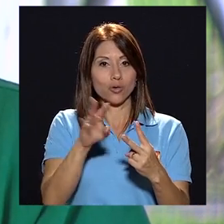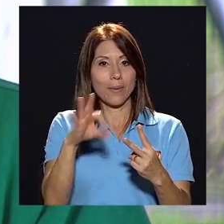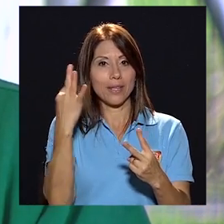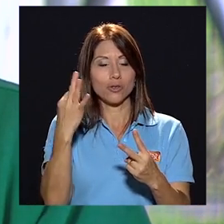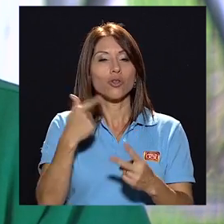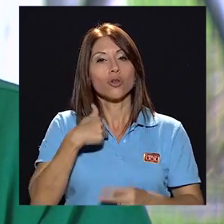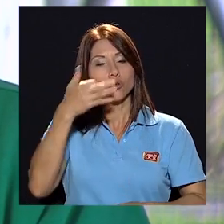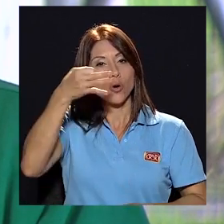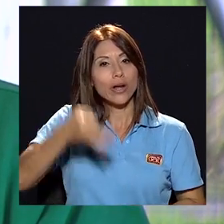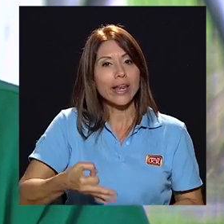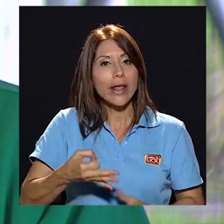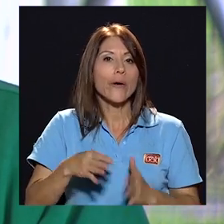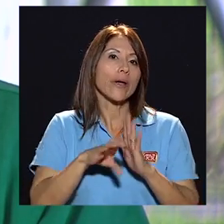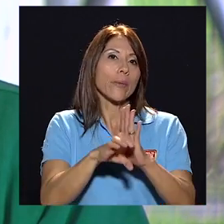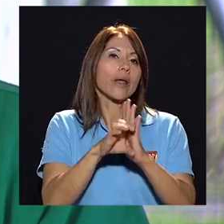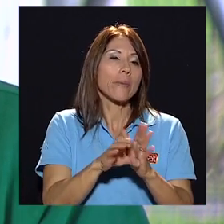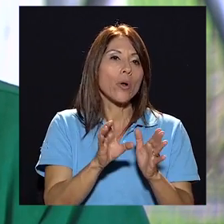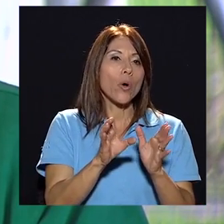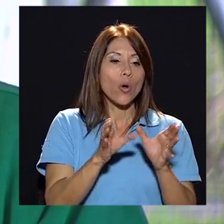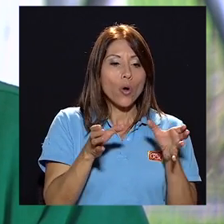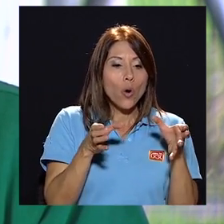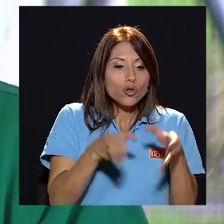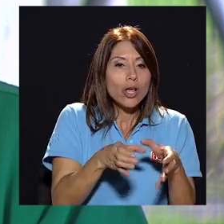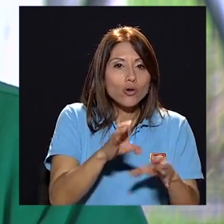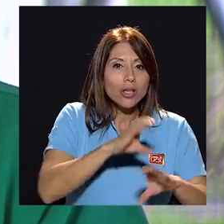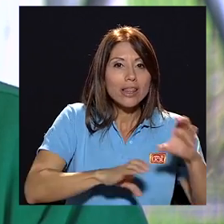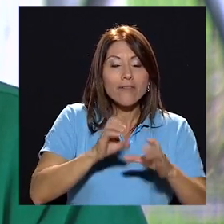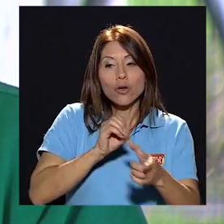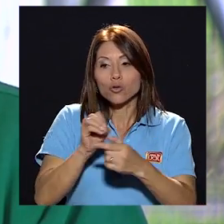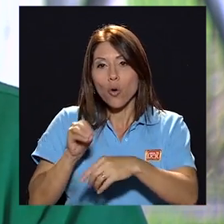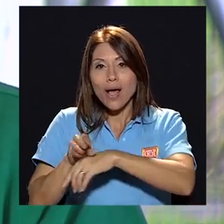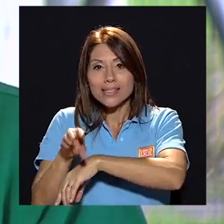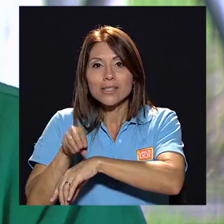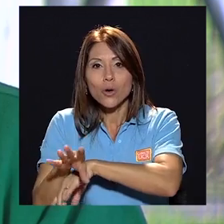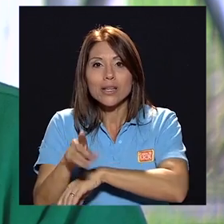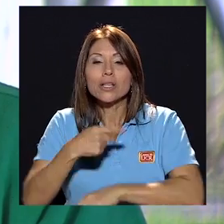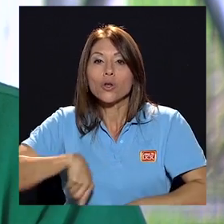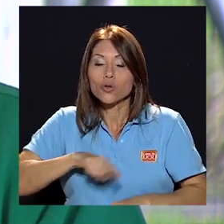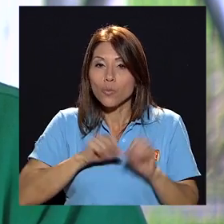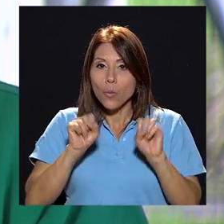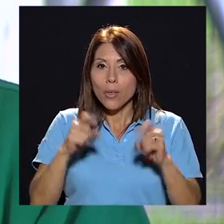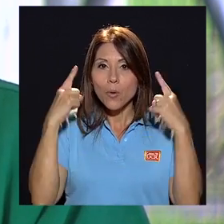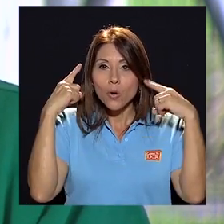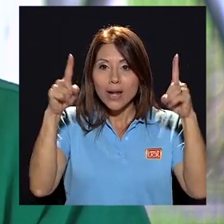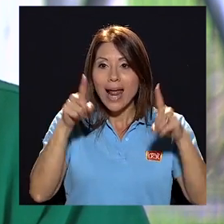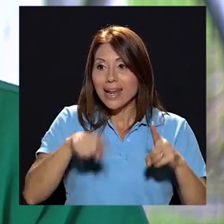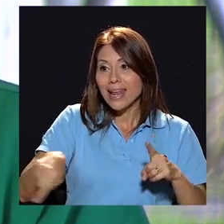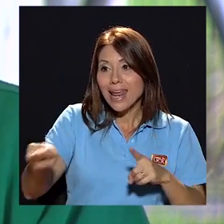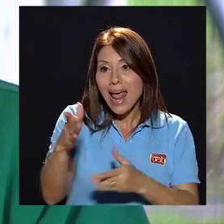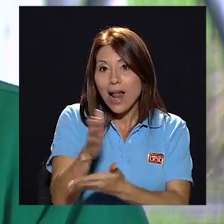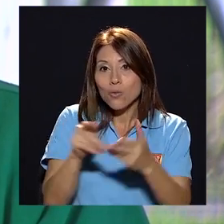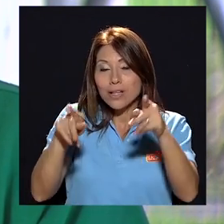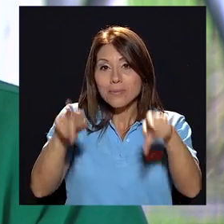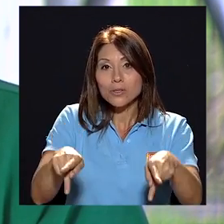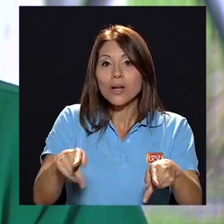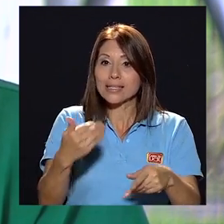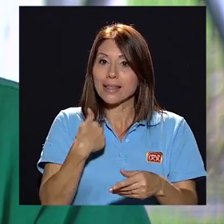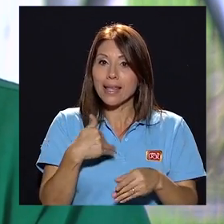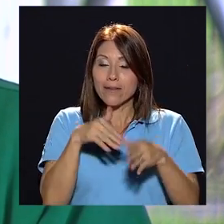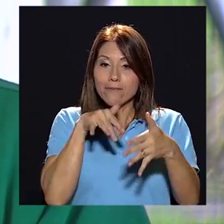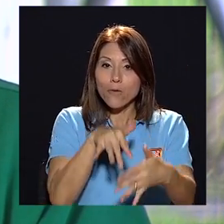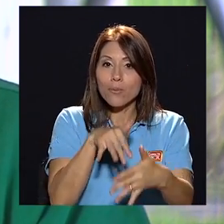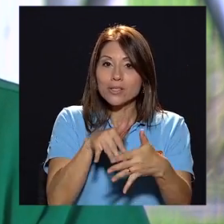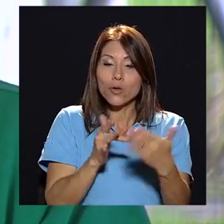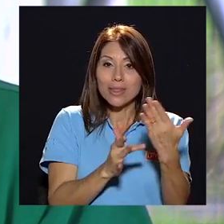caminos o sea sí creo que en algunos aspectos como consejos científicos asesores podemos lograr la implementación del sector administrativo que tiene formación técnica y profesional